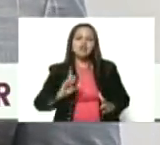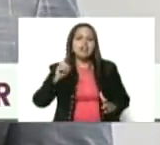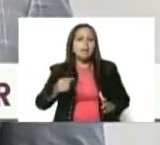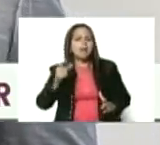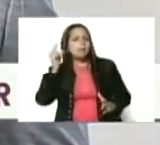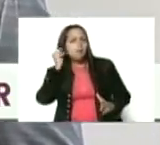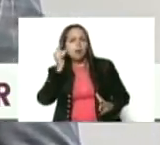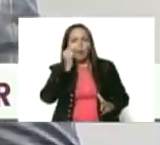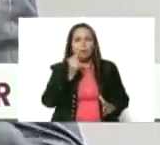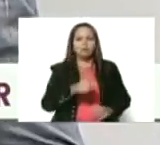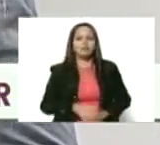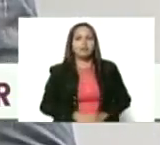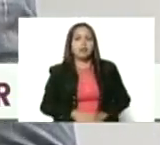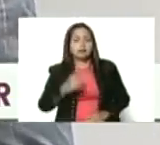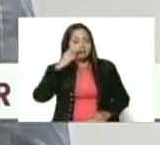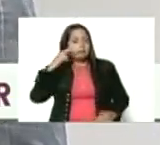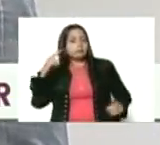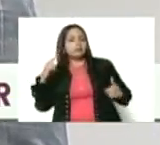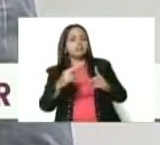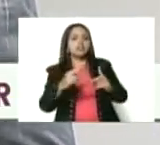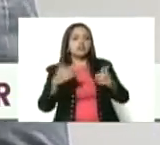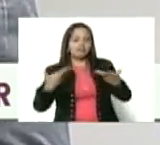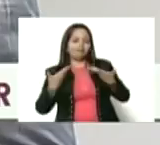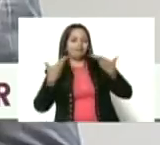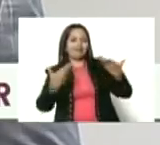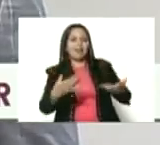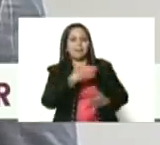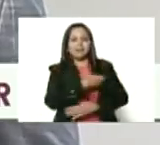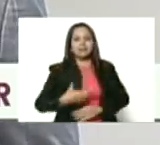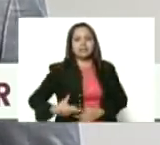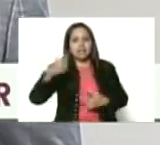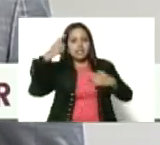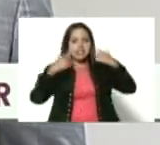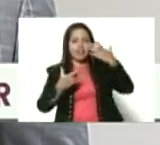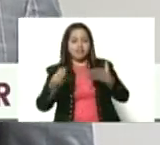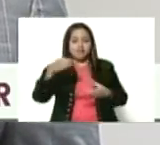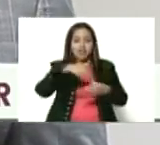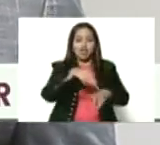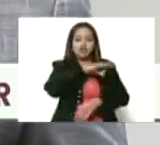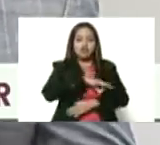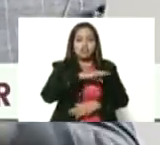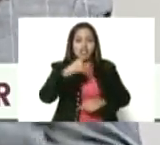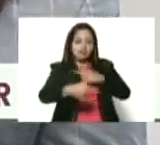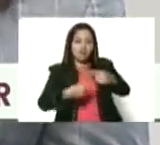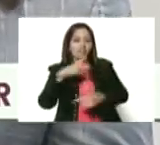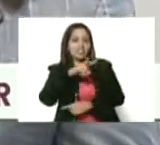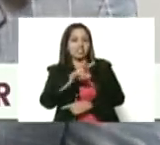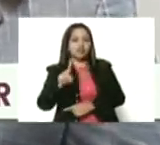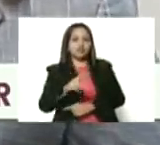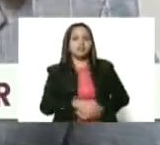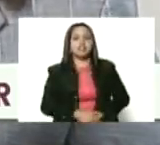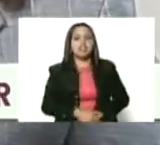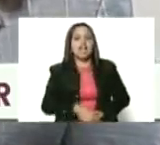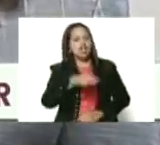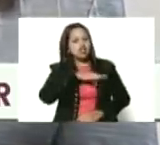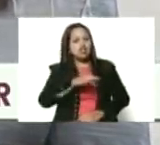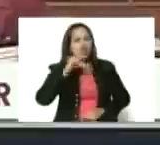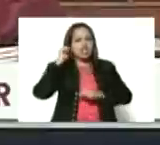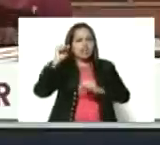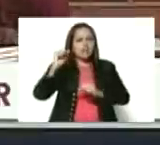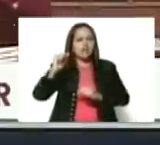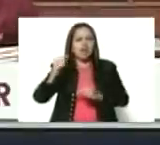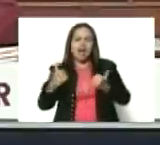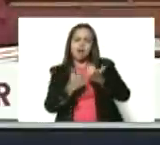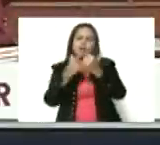Esa visión fue la impronta que Chávez le incorpora al socialismo del siglo XXI, que es el socialismo feminista. Mira,